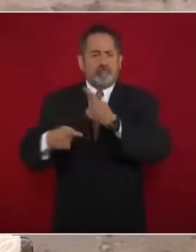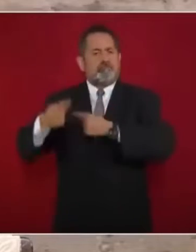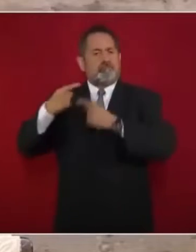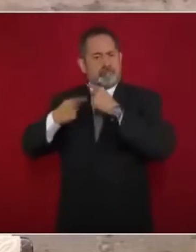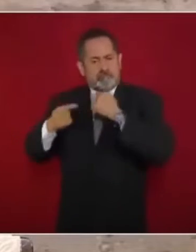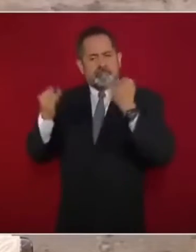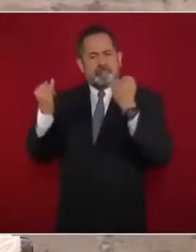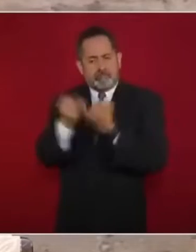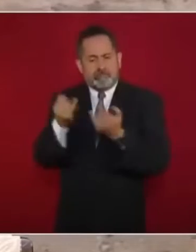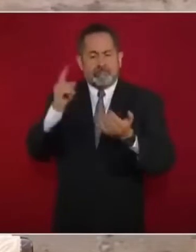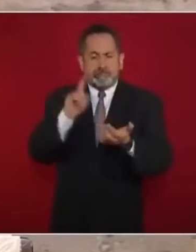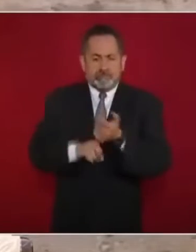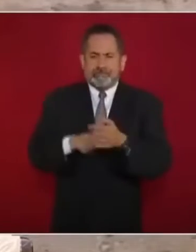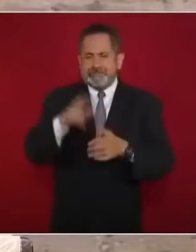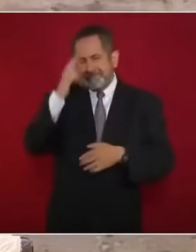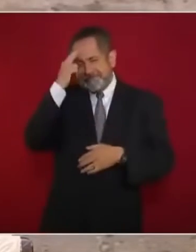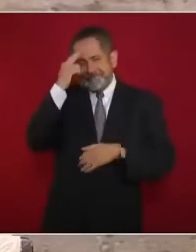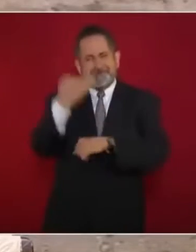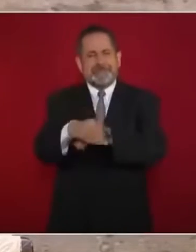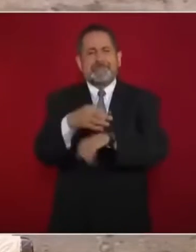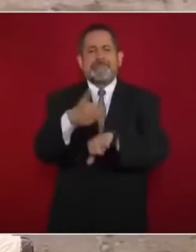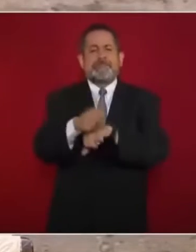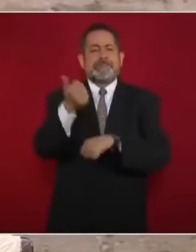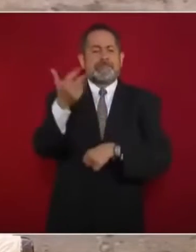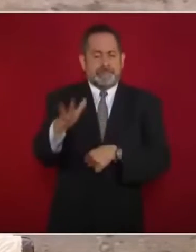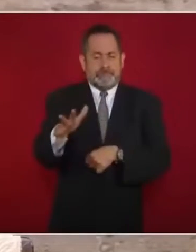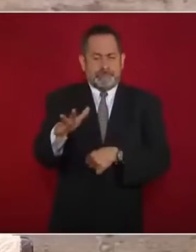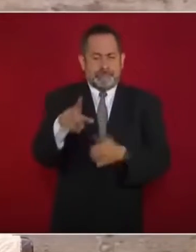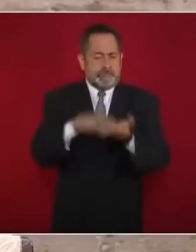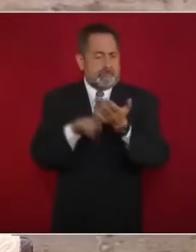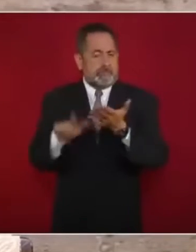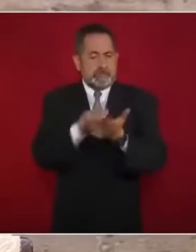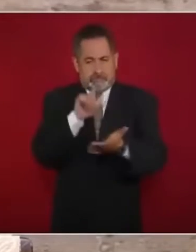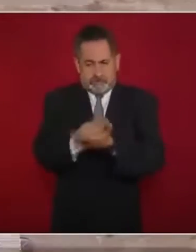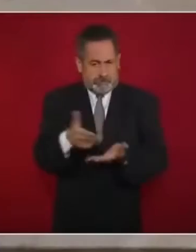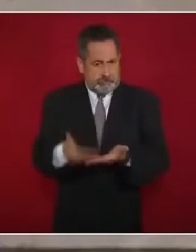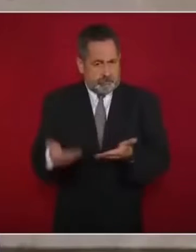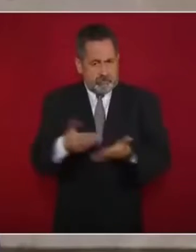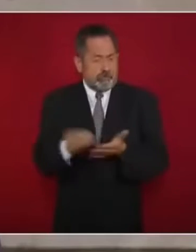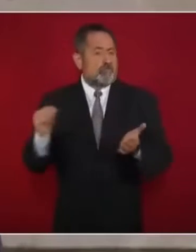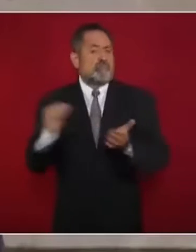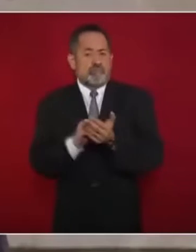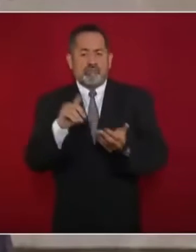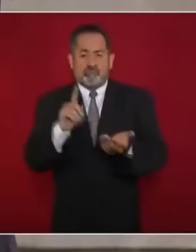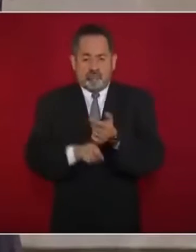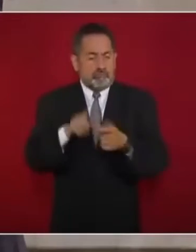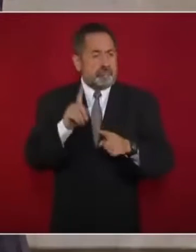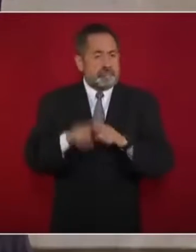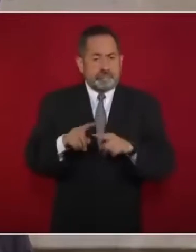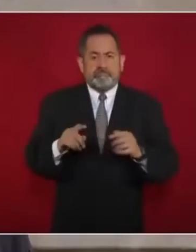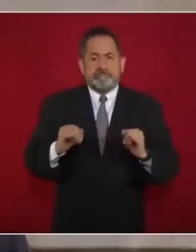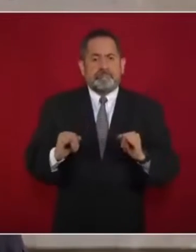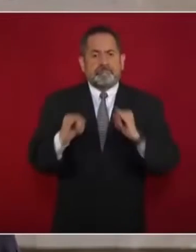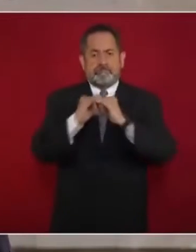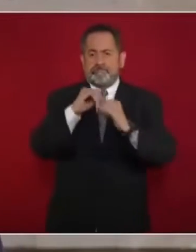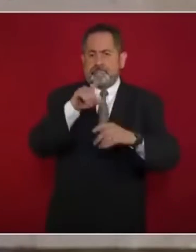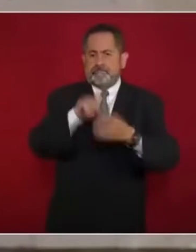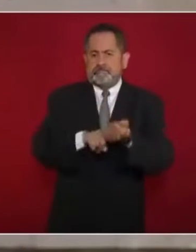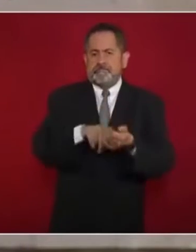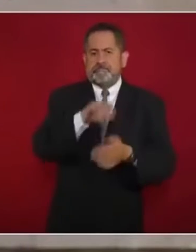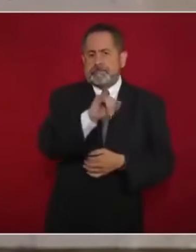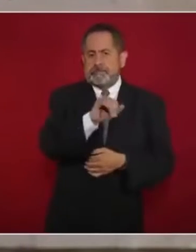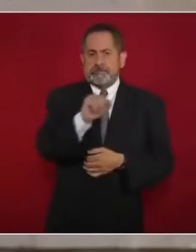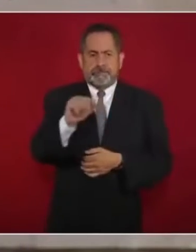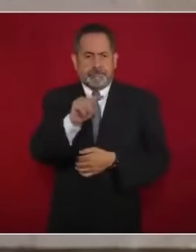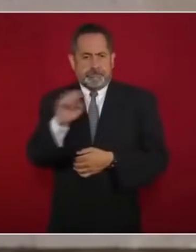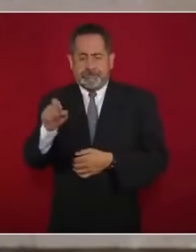al famoso transitorio 10 de la ley vigente de nuestro Instituto de Seguridad